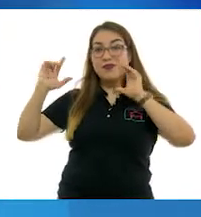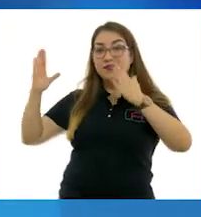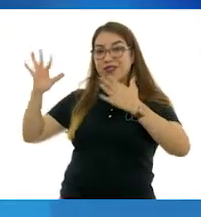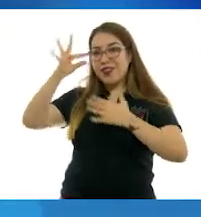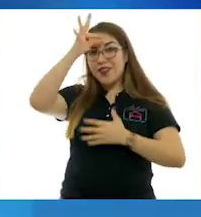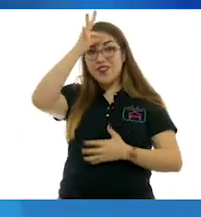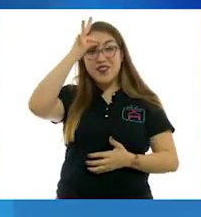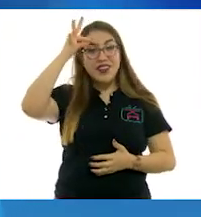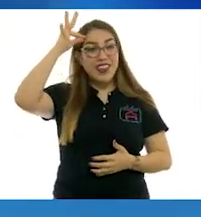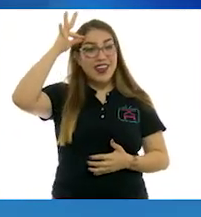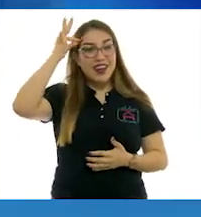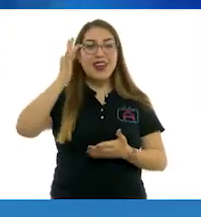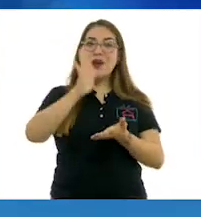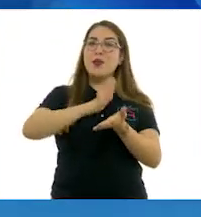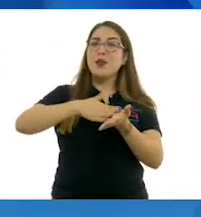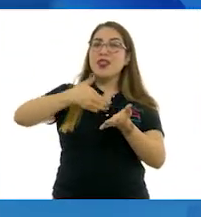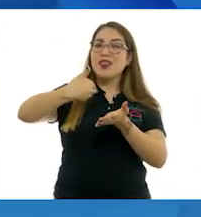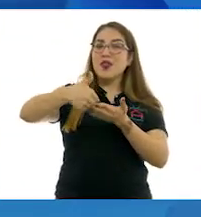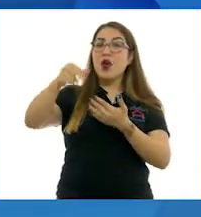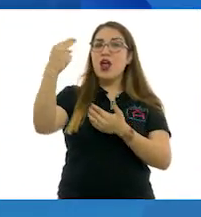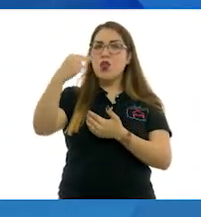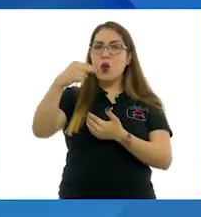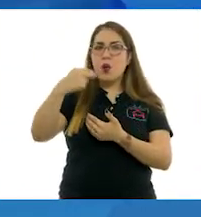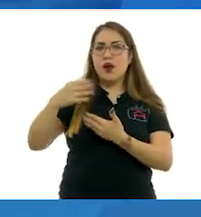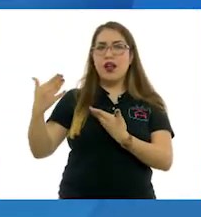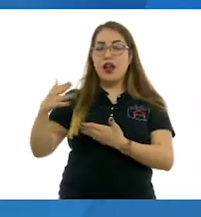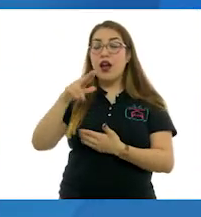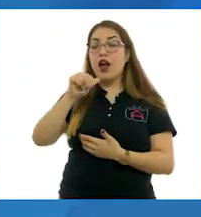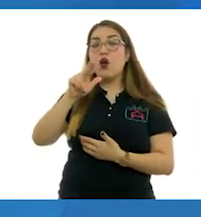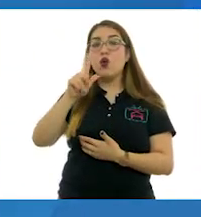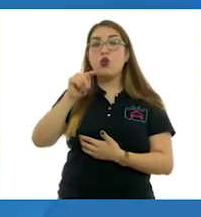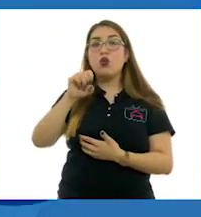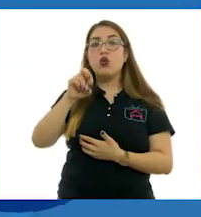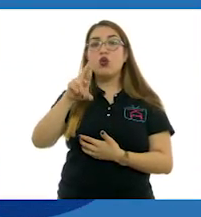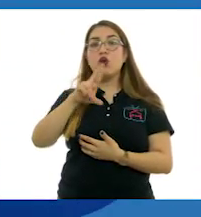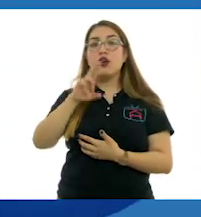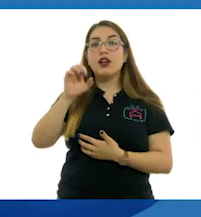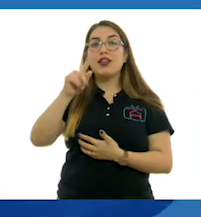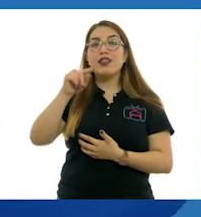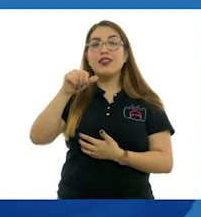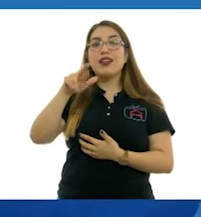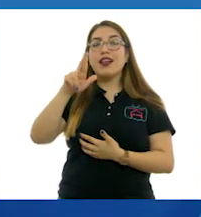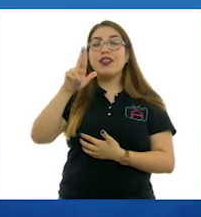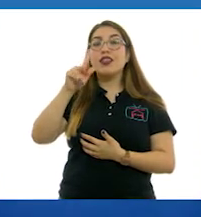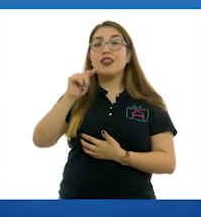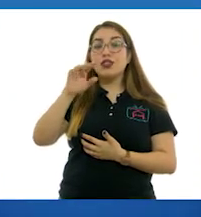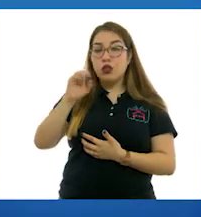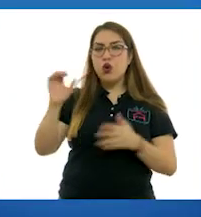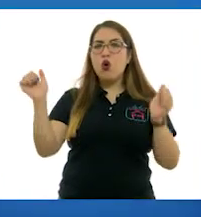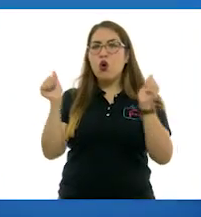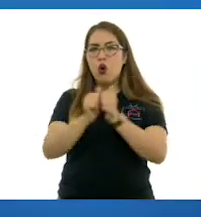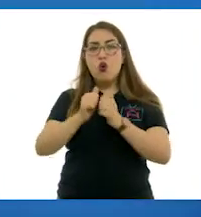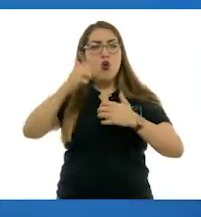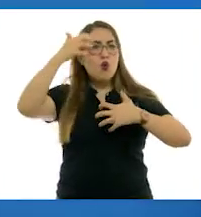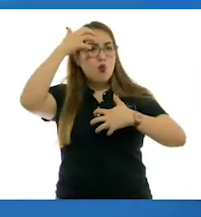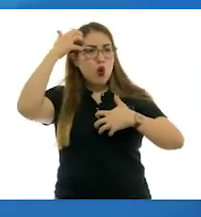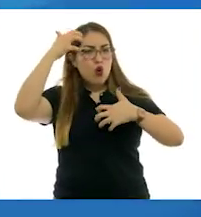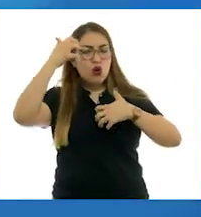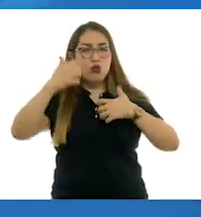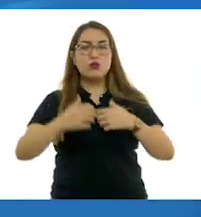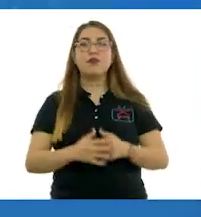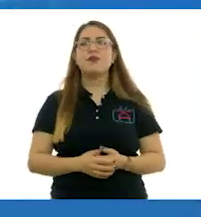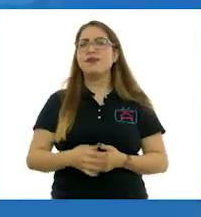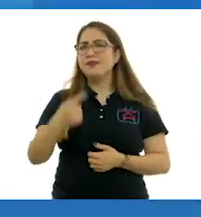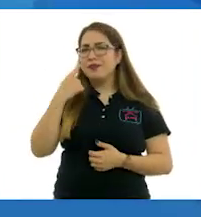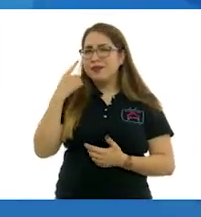Frida Kahlo. Muy bien. Sí, que se llama Autorretrato con Mono. Aquí, por ejemplo, Oscar, vamos a ver